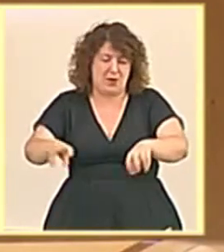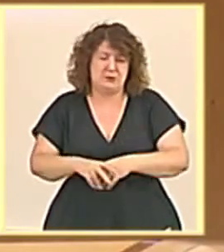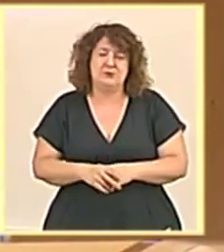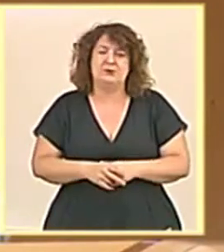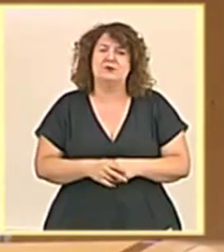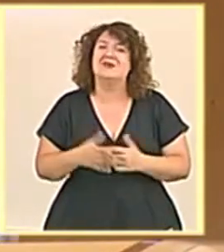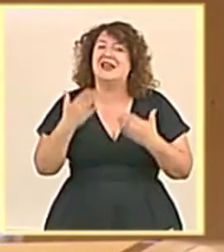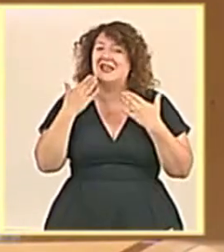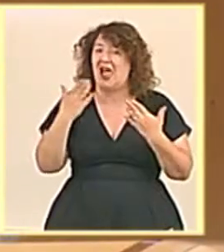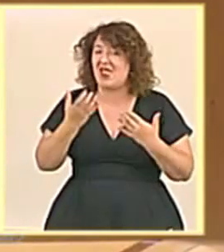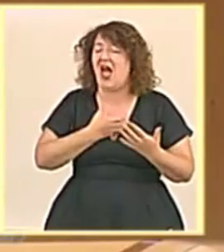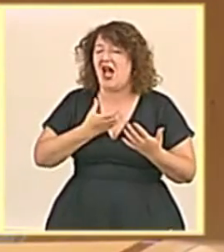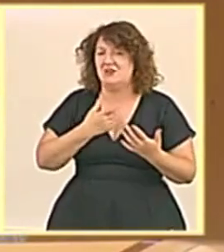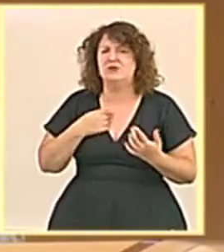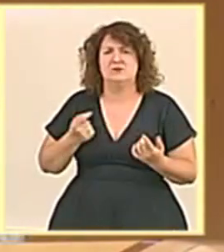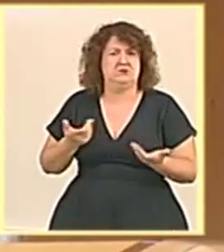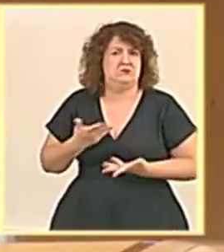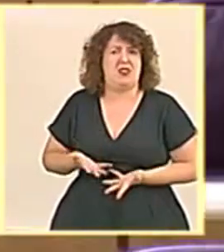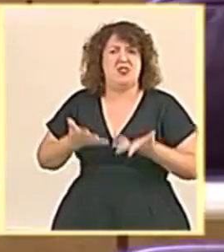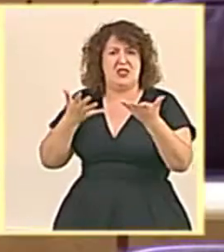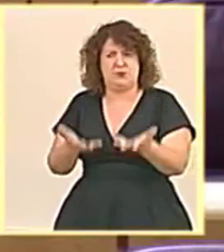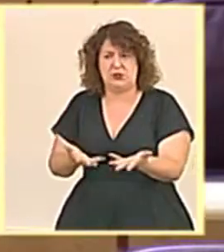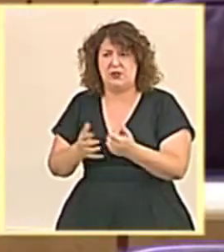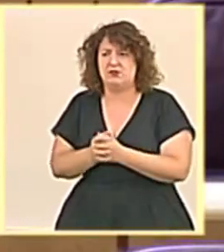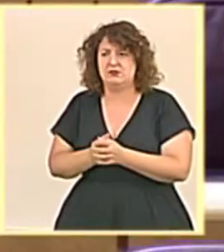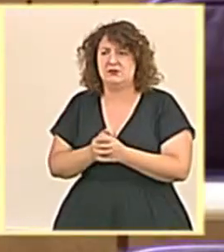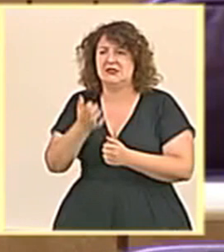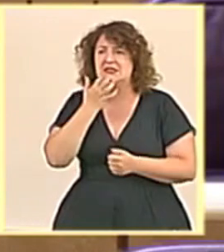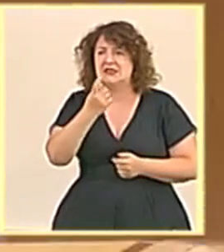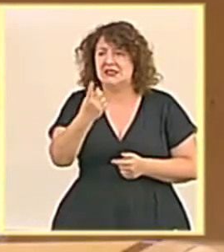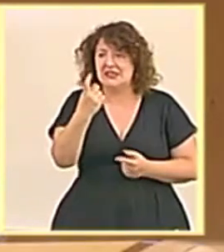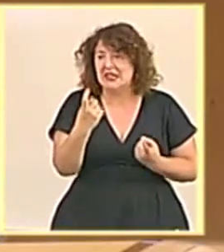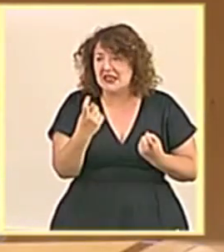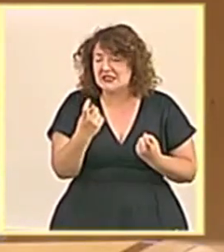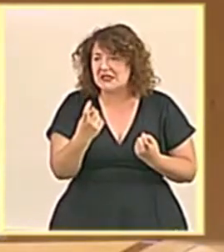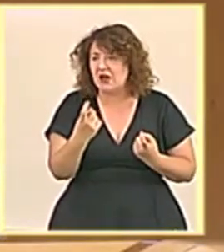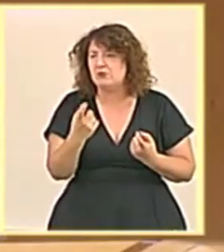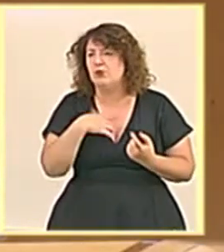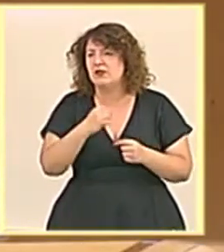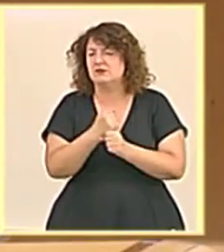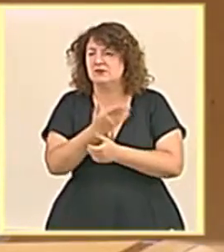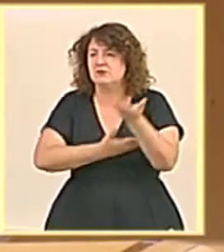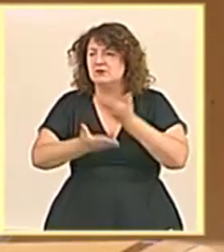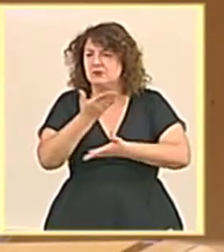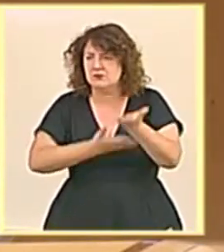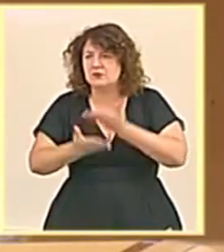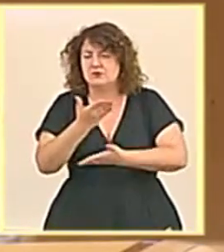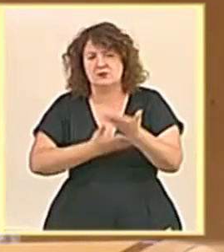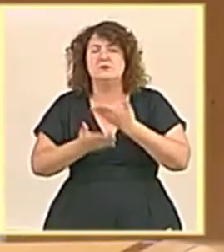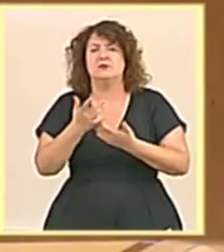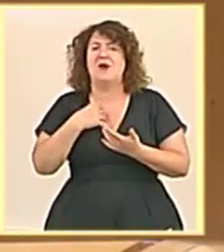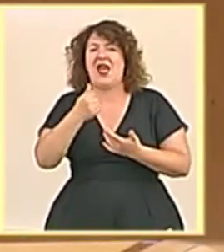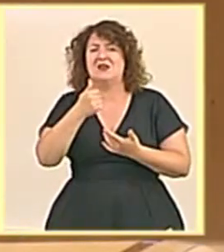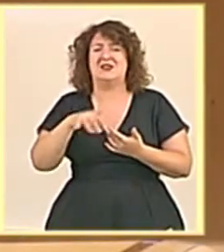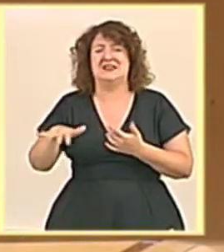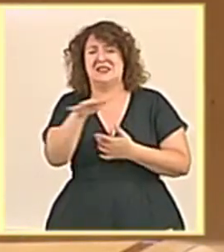Alcaldesa, con mucho gusto, quedamos a su disposición para, si, como usted dice, podemos trabajar juntos en el fortalecimiento de